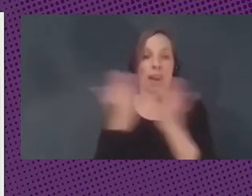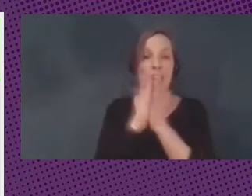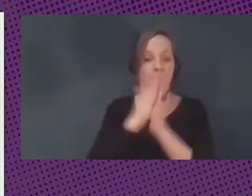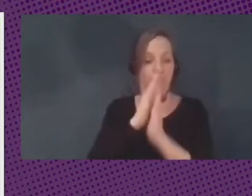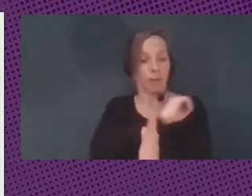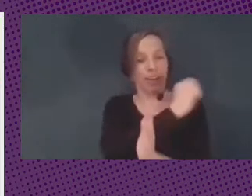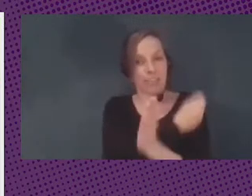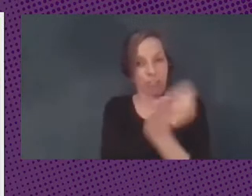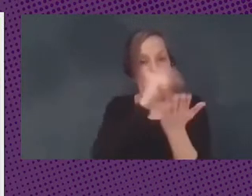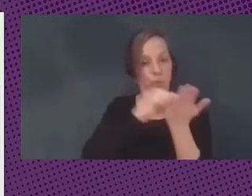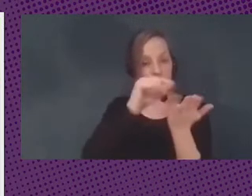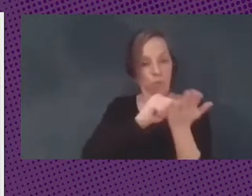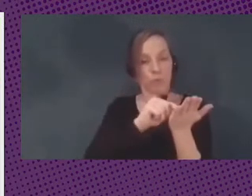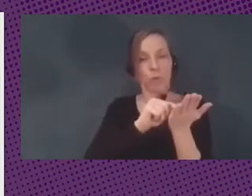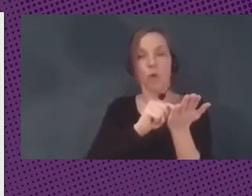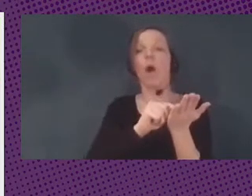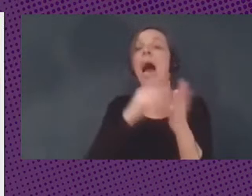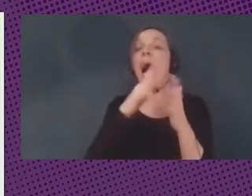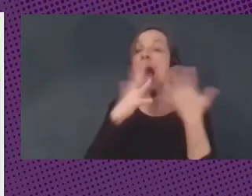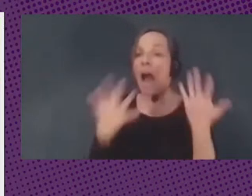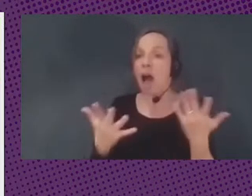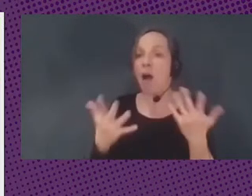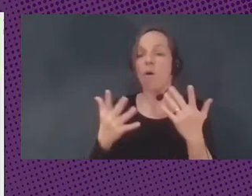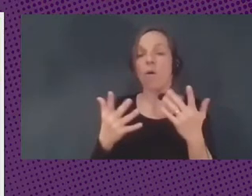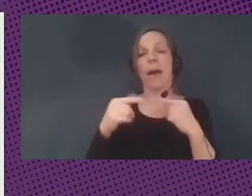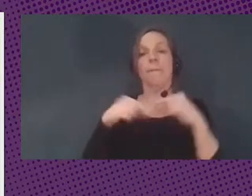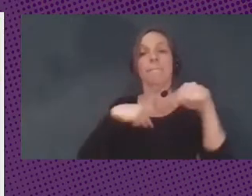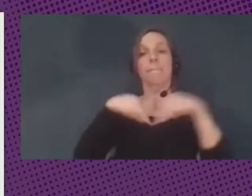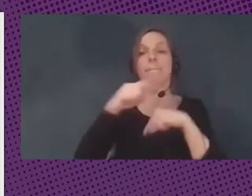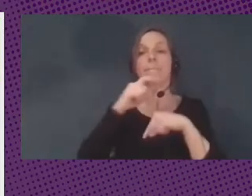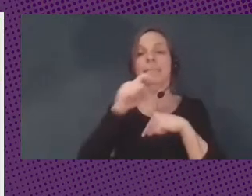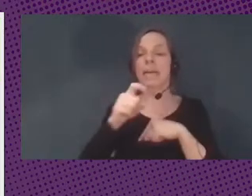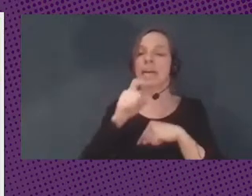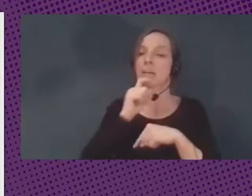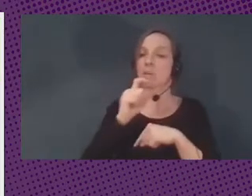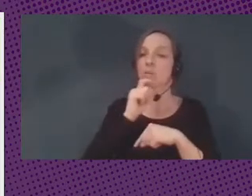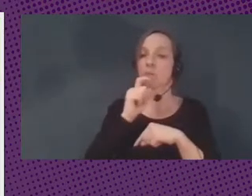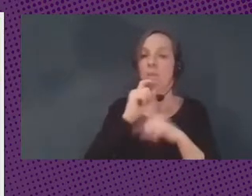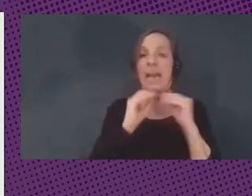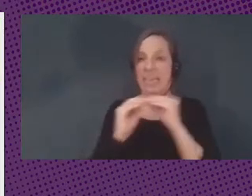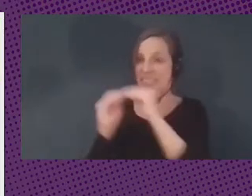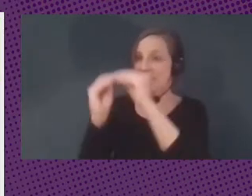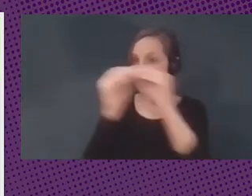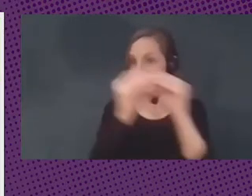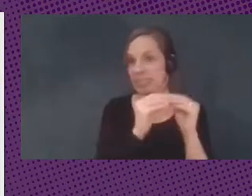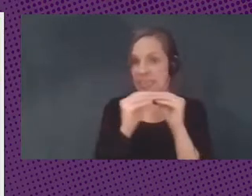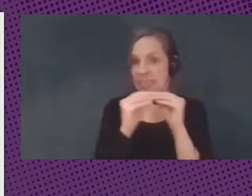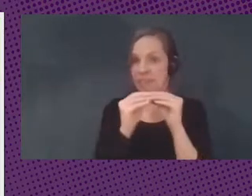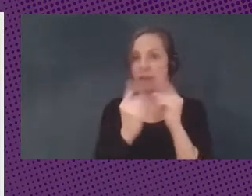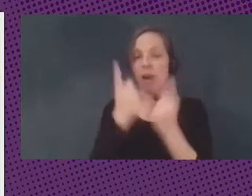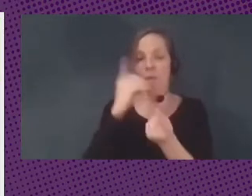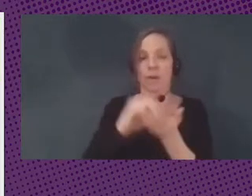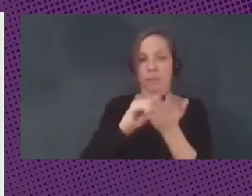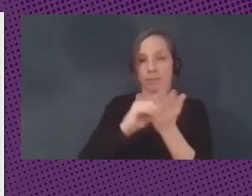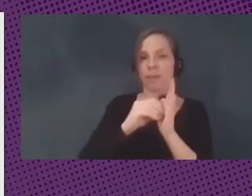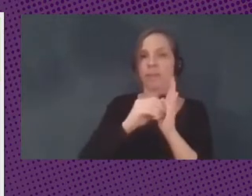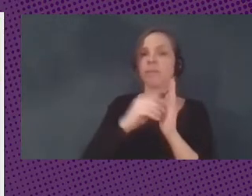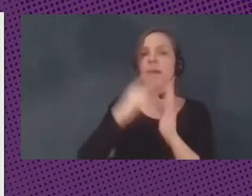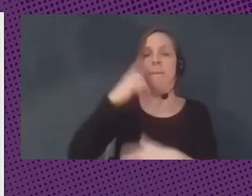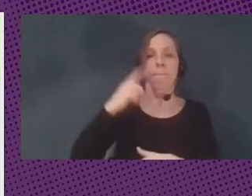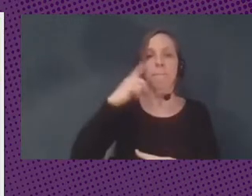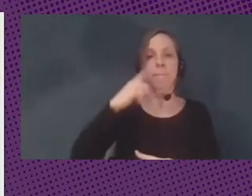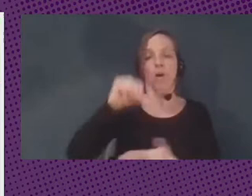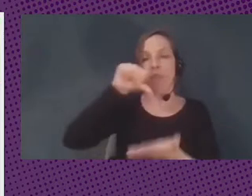ahora tenemos mensajería estandarizada, mensajería estandarizada que muchas veces es reglada por los bancos